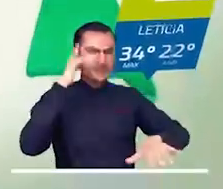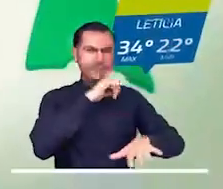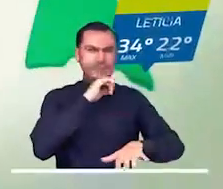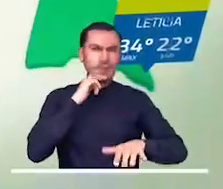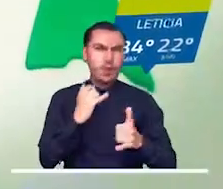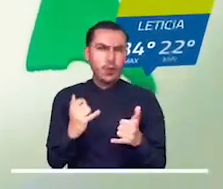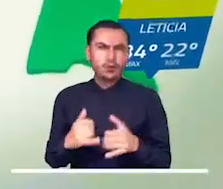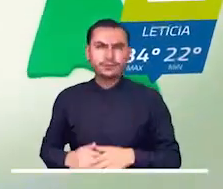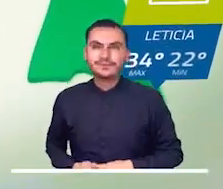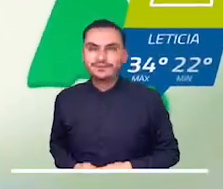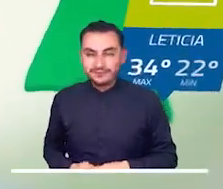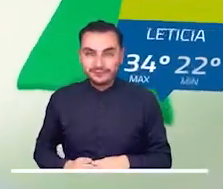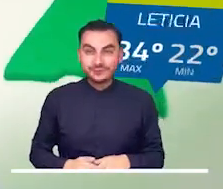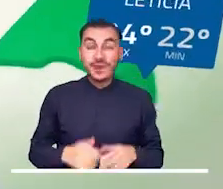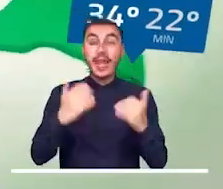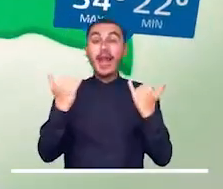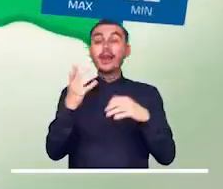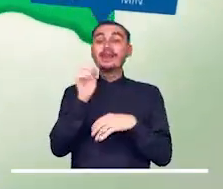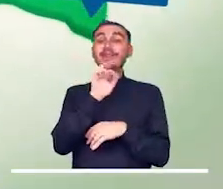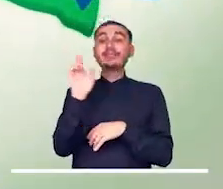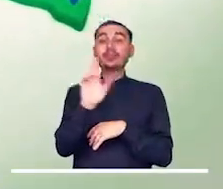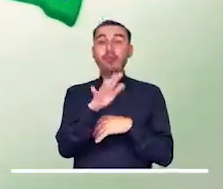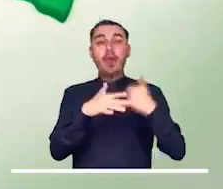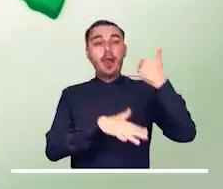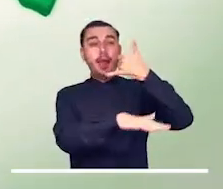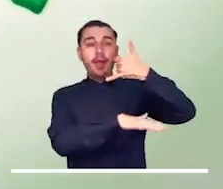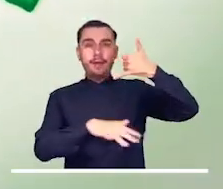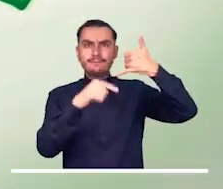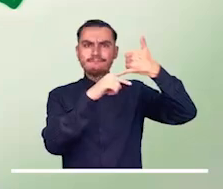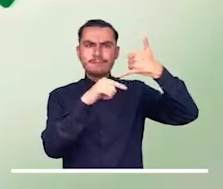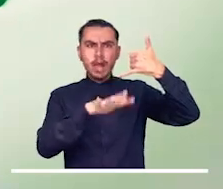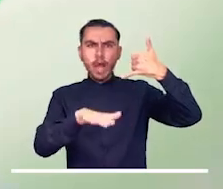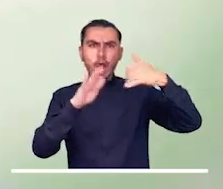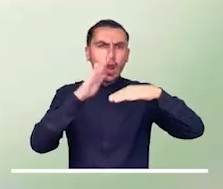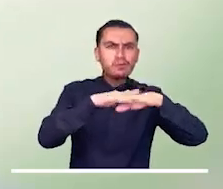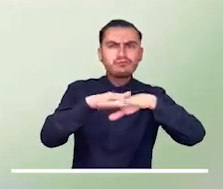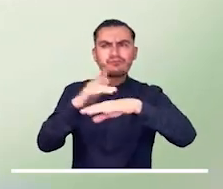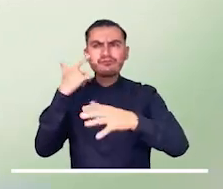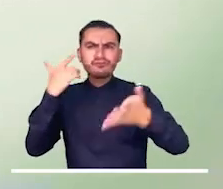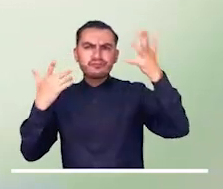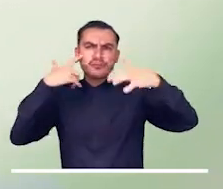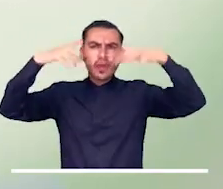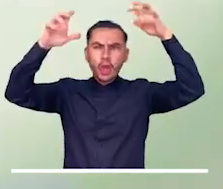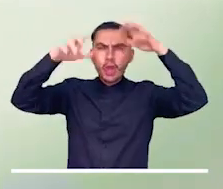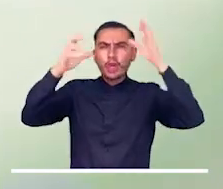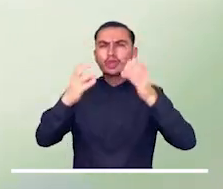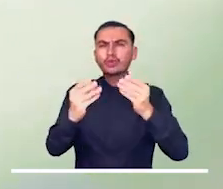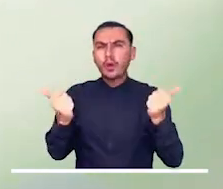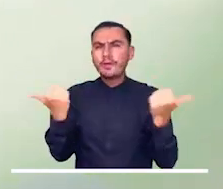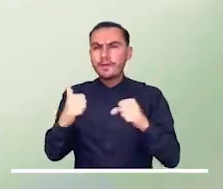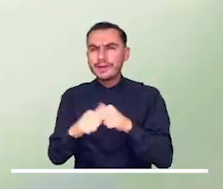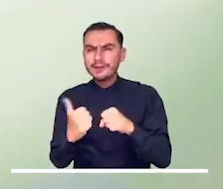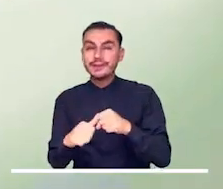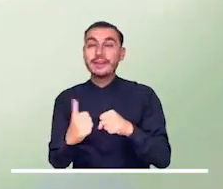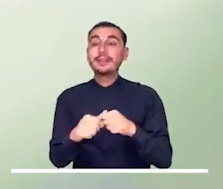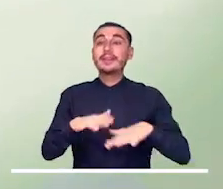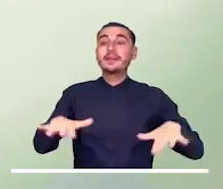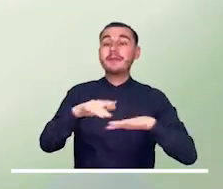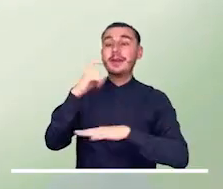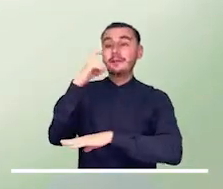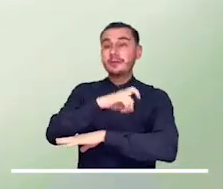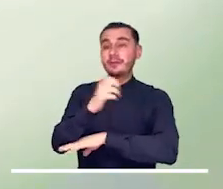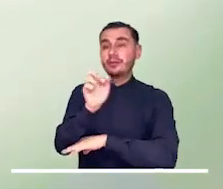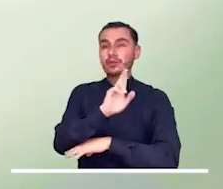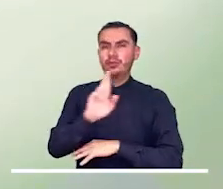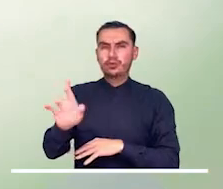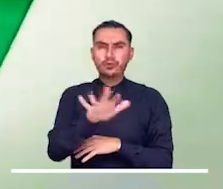y Linchada. La nubosidad variada que se posa sobre la región amazónica contrastará con el predominio del tiempo seco que se